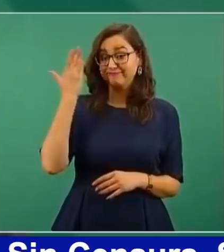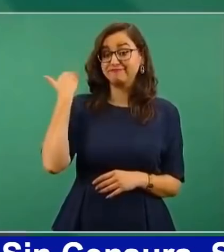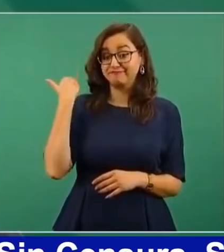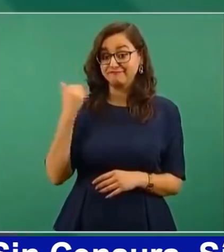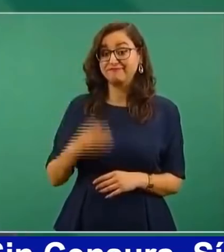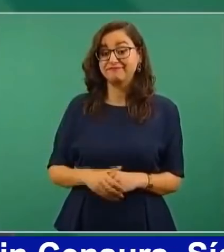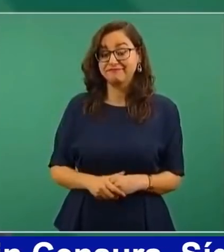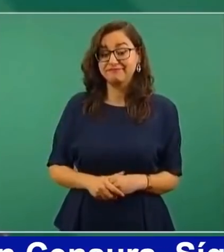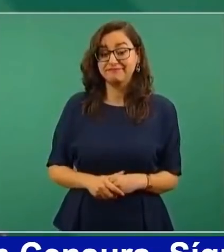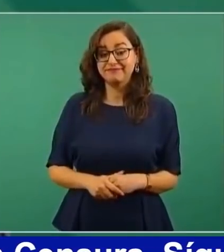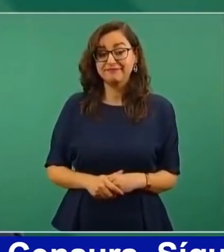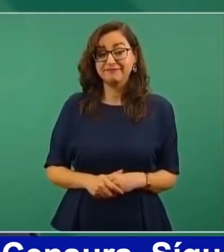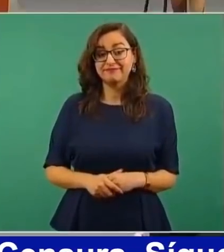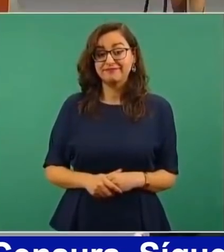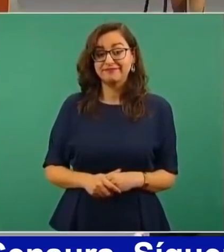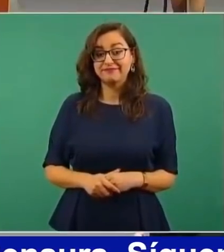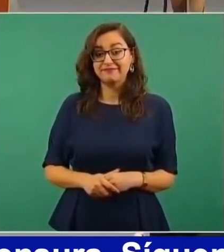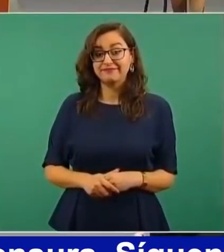imagínense